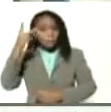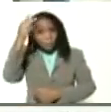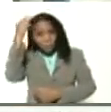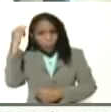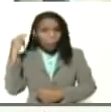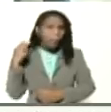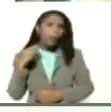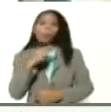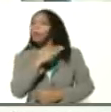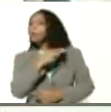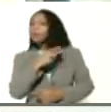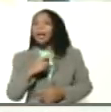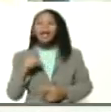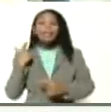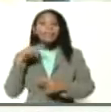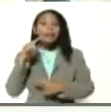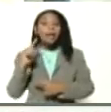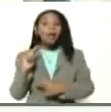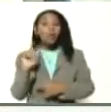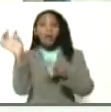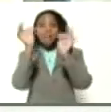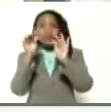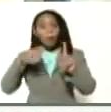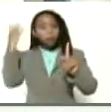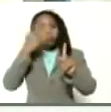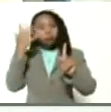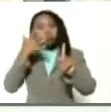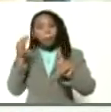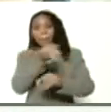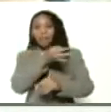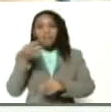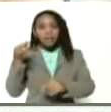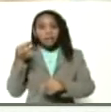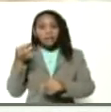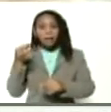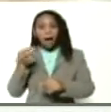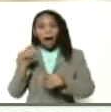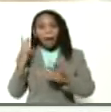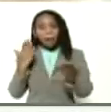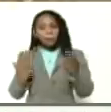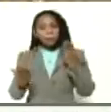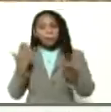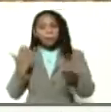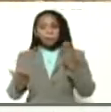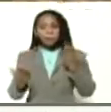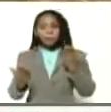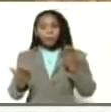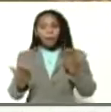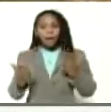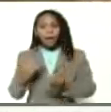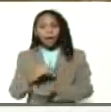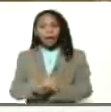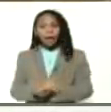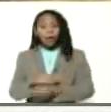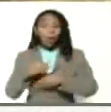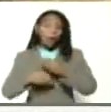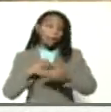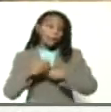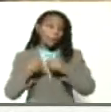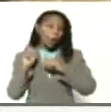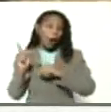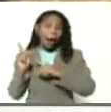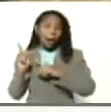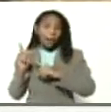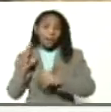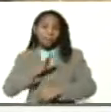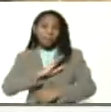ovinos, tiene una formación excelente, extraordinaria en comparación con el peliwey que lo que hacemos con él es